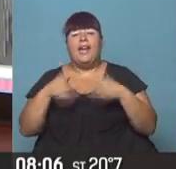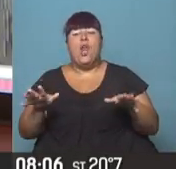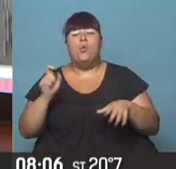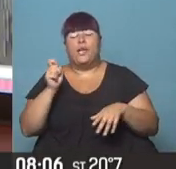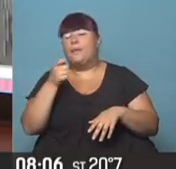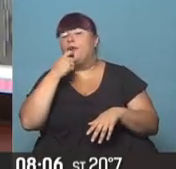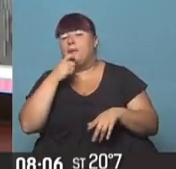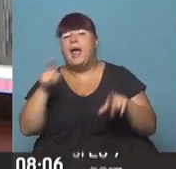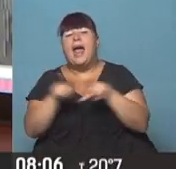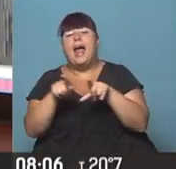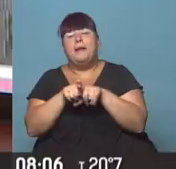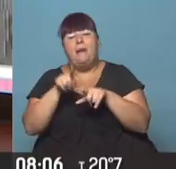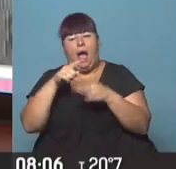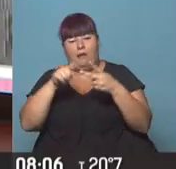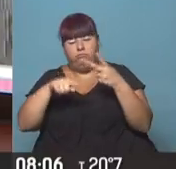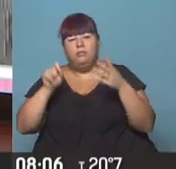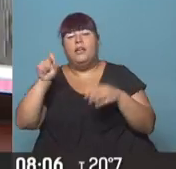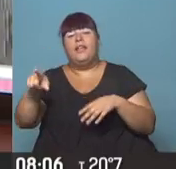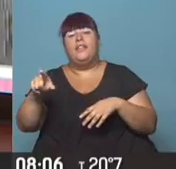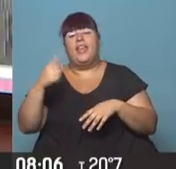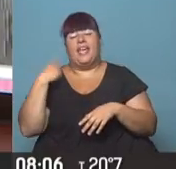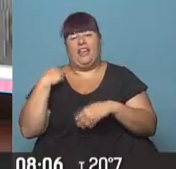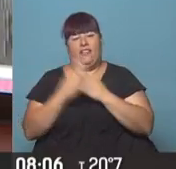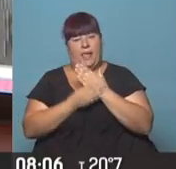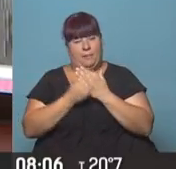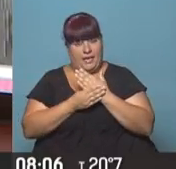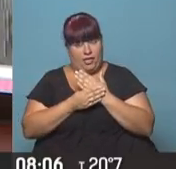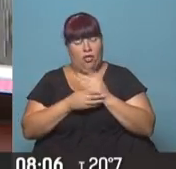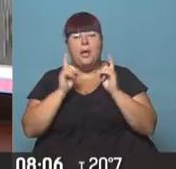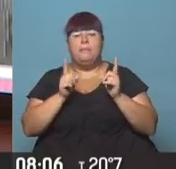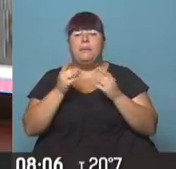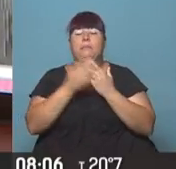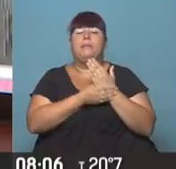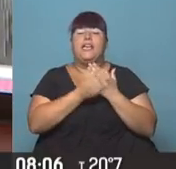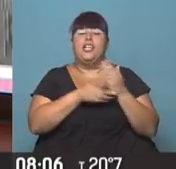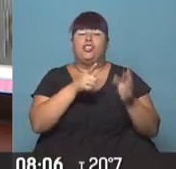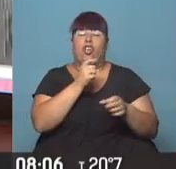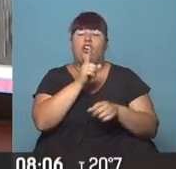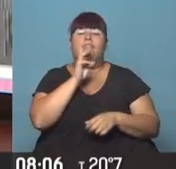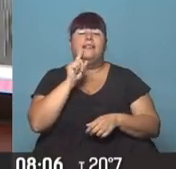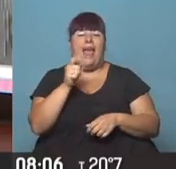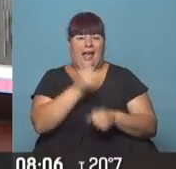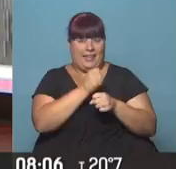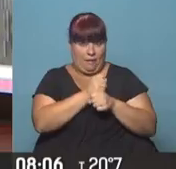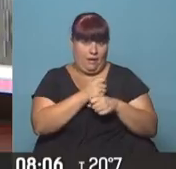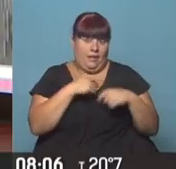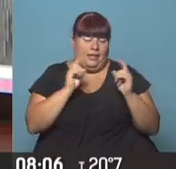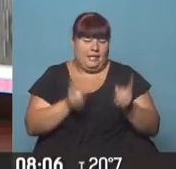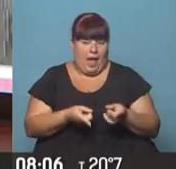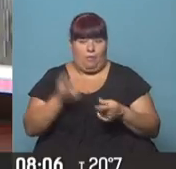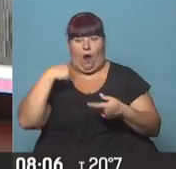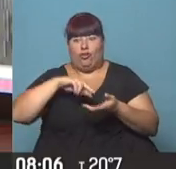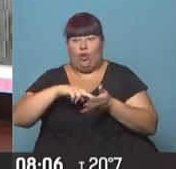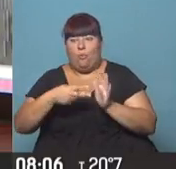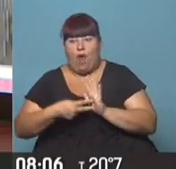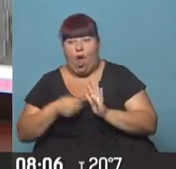costado fueron, por ejemplo, los hermanos de quien es el Jefe de Gabinete y del propio Ministro Triaca. Que dicho sea de paso, después de la